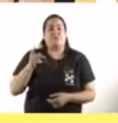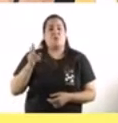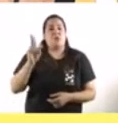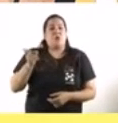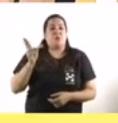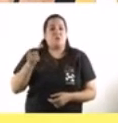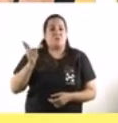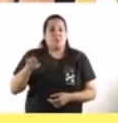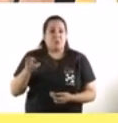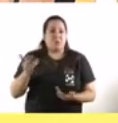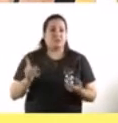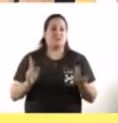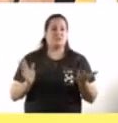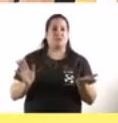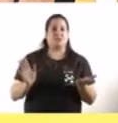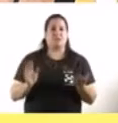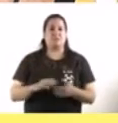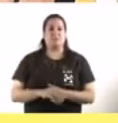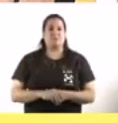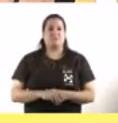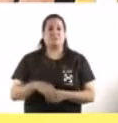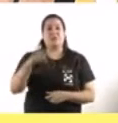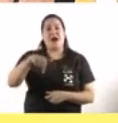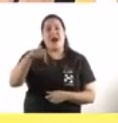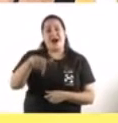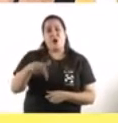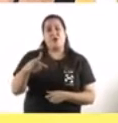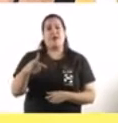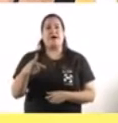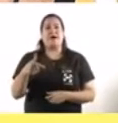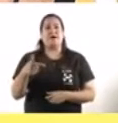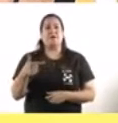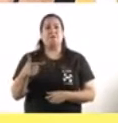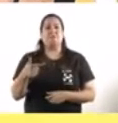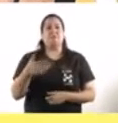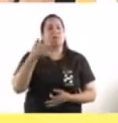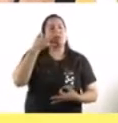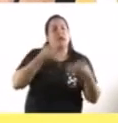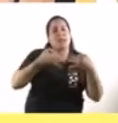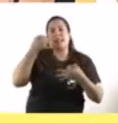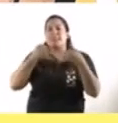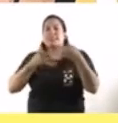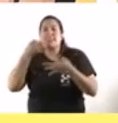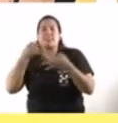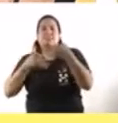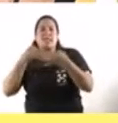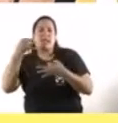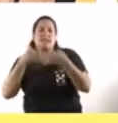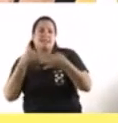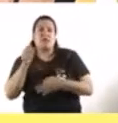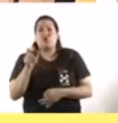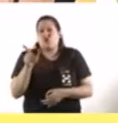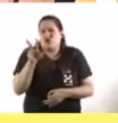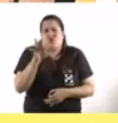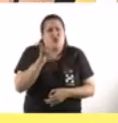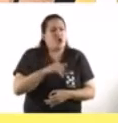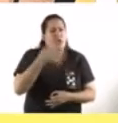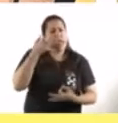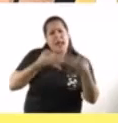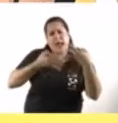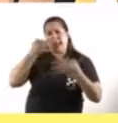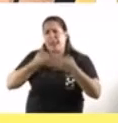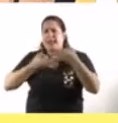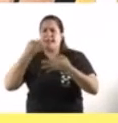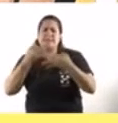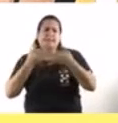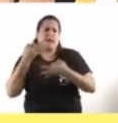es que estamos midiendo todos los indicadores para ver qué medidas se toman y esto se analiza día a día pero hoy la ciudad ya tiene